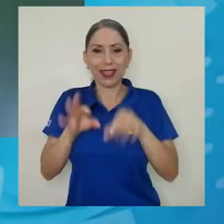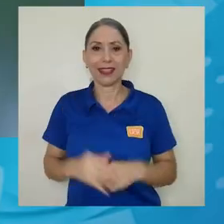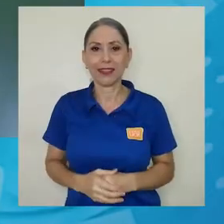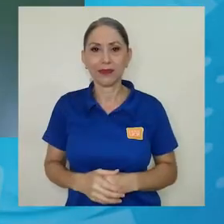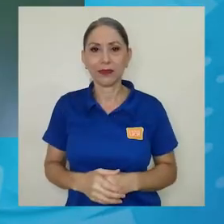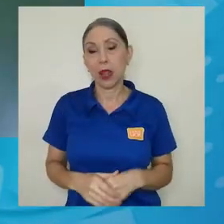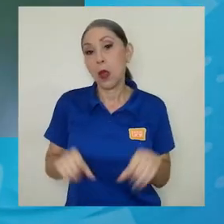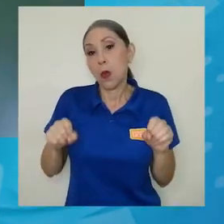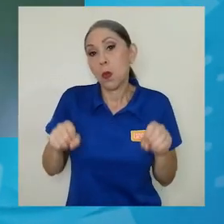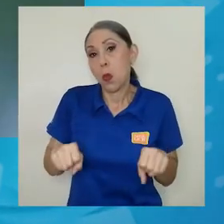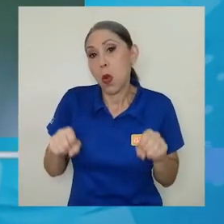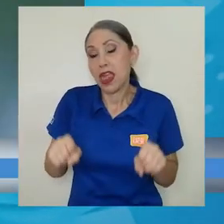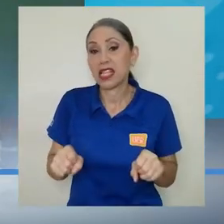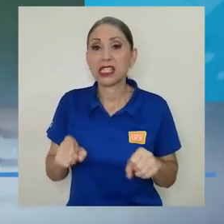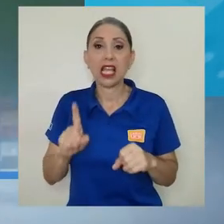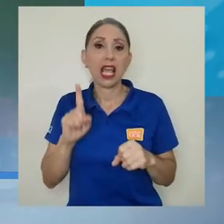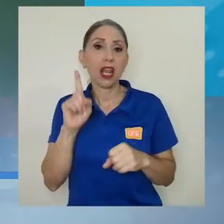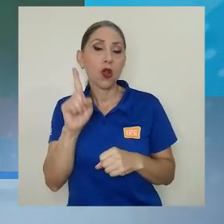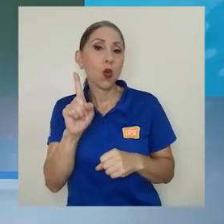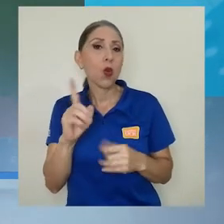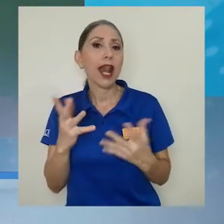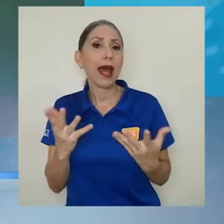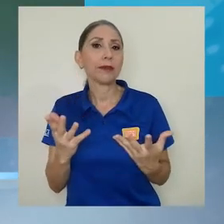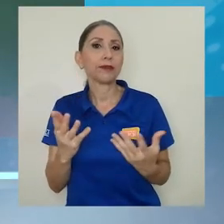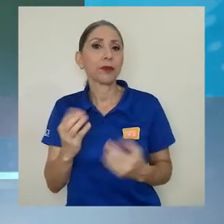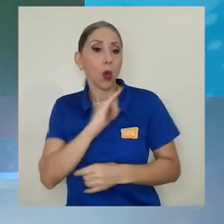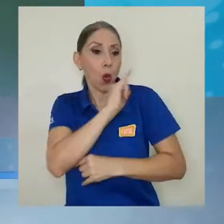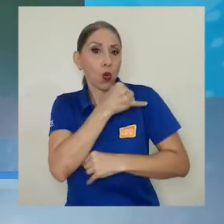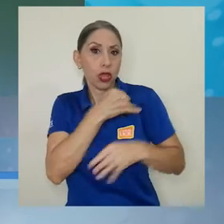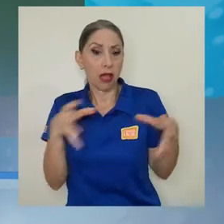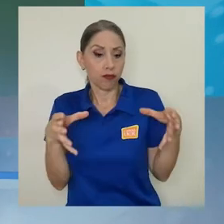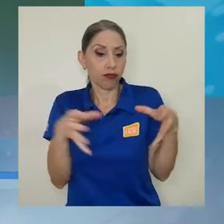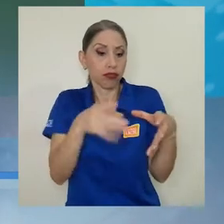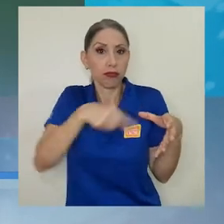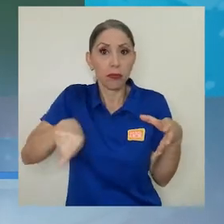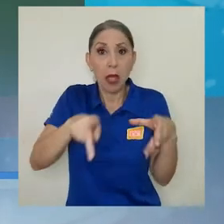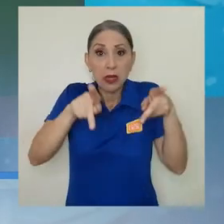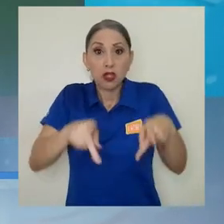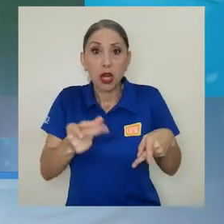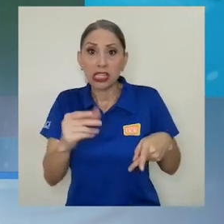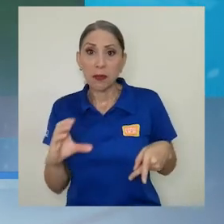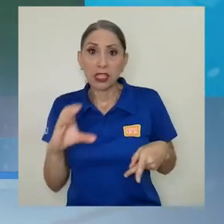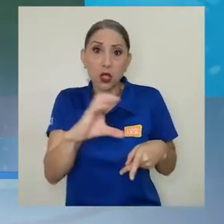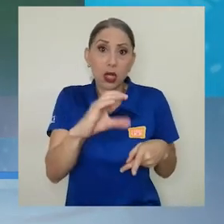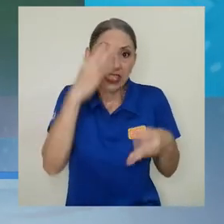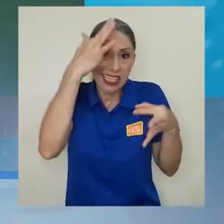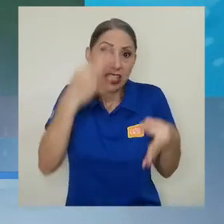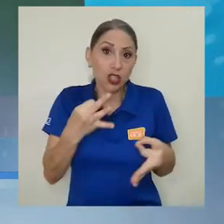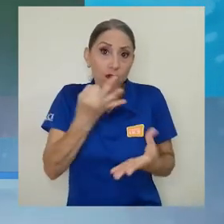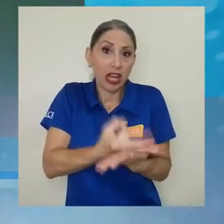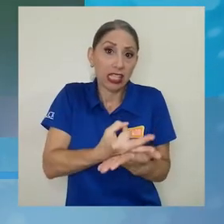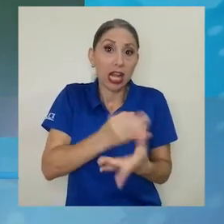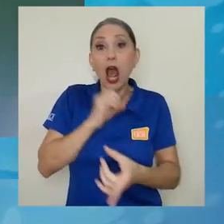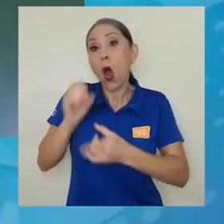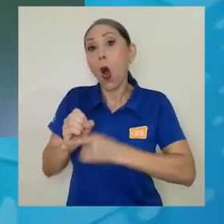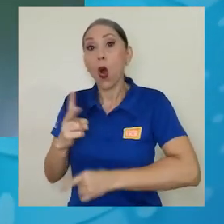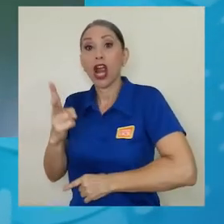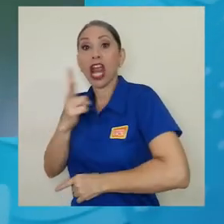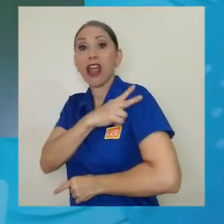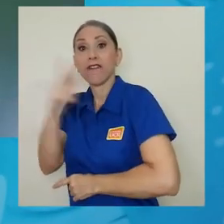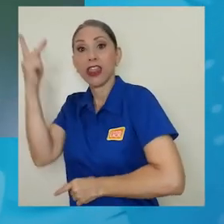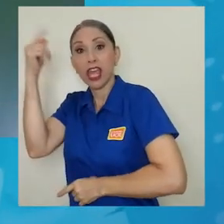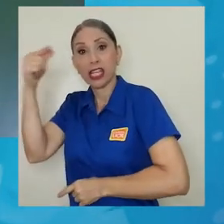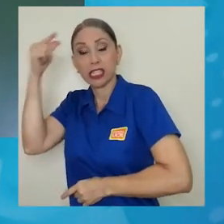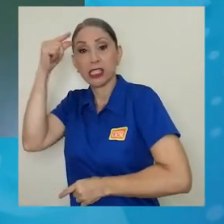Puede ser una junta de inversores que quieren tomar una decisión financiera o puede ser un jefe de estado